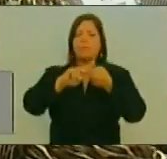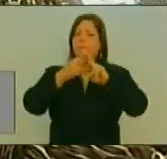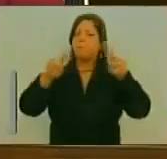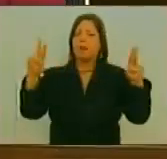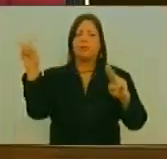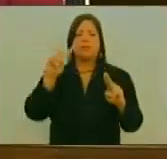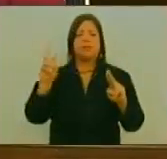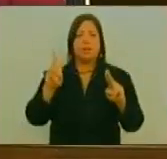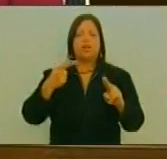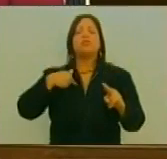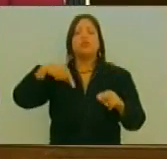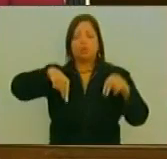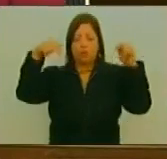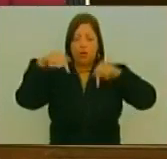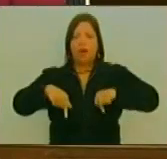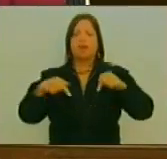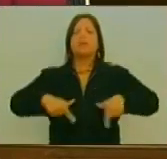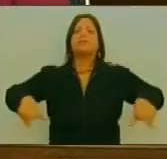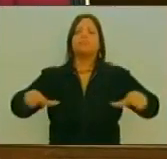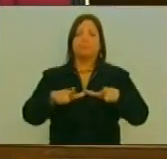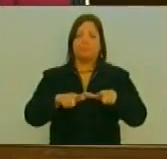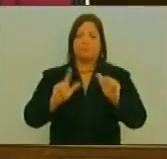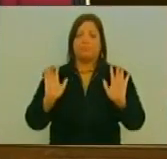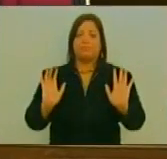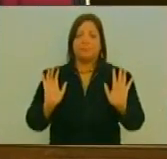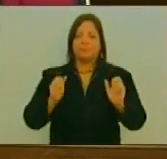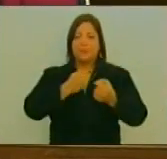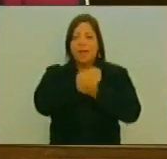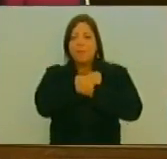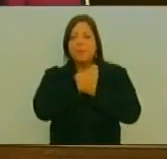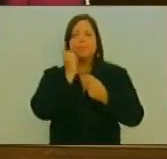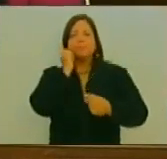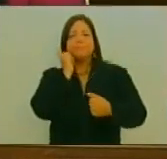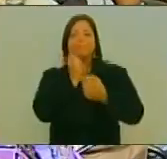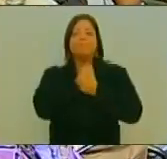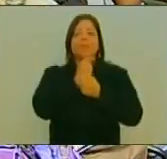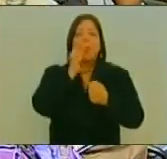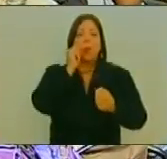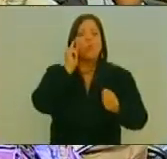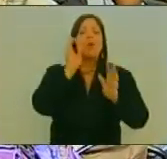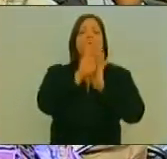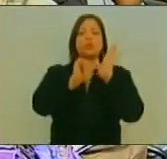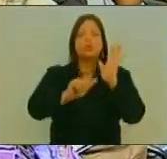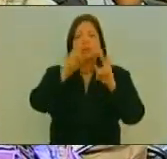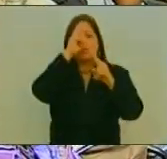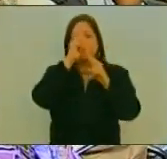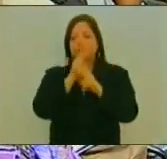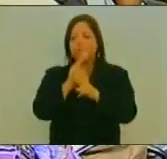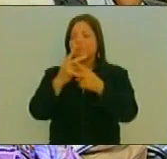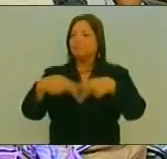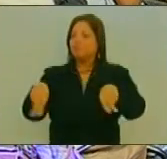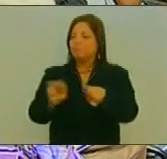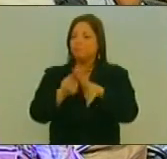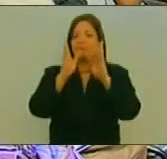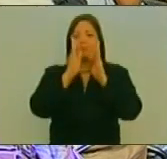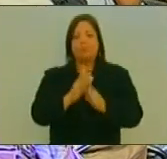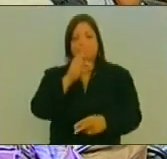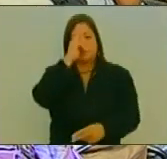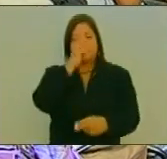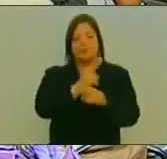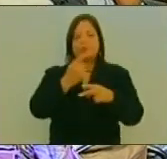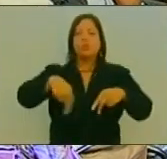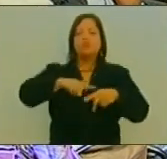Paz Y Por Eso Estamos Nosotros Acá Queridos Y Queridas Constituyentes Virtuosos Y Virtuosas Constituyentes